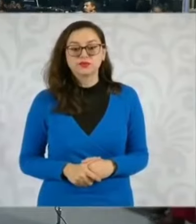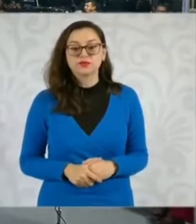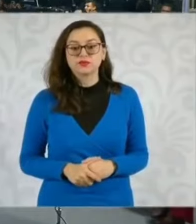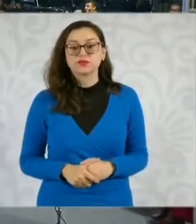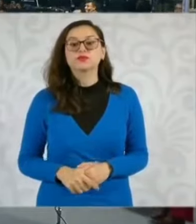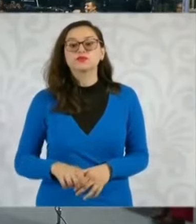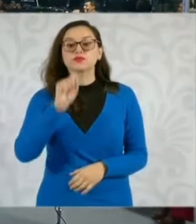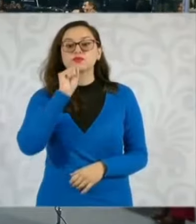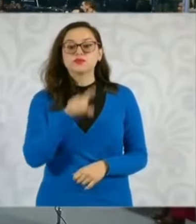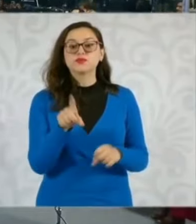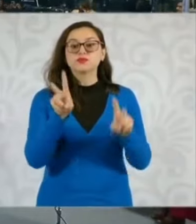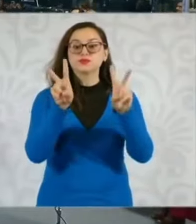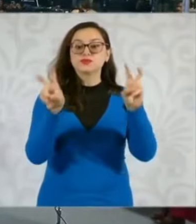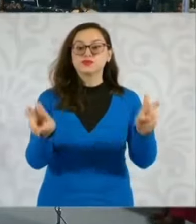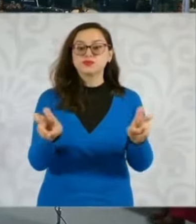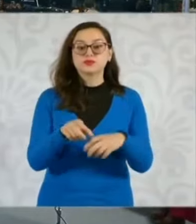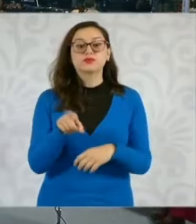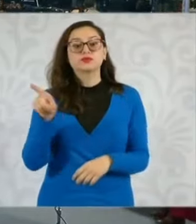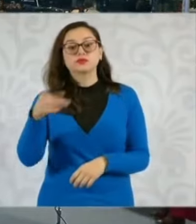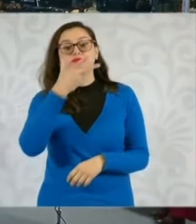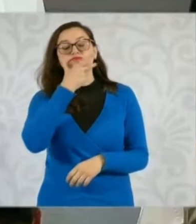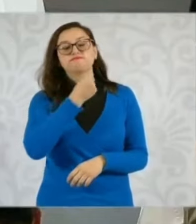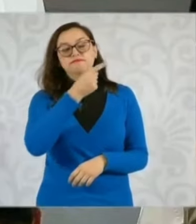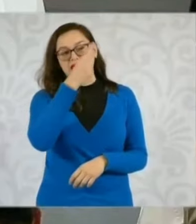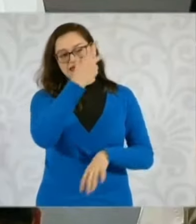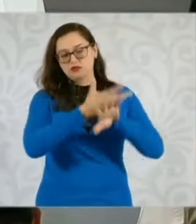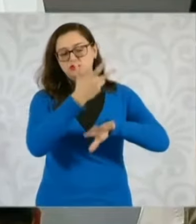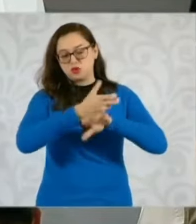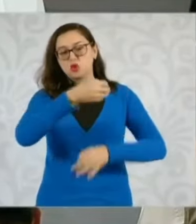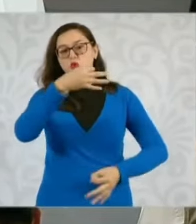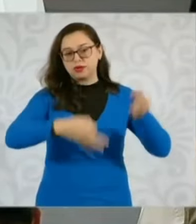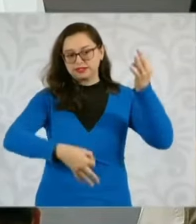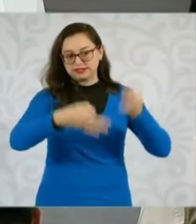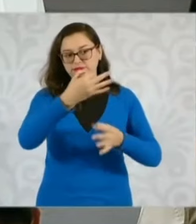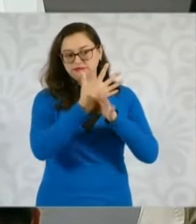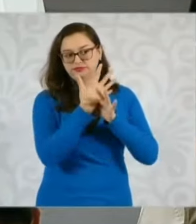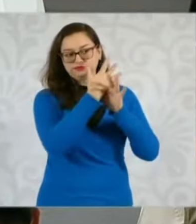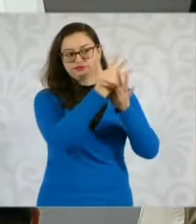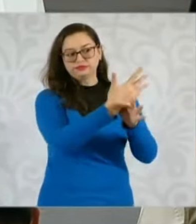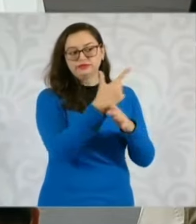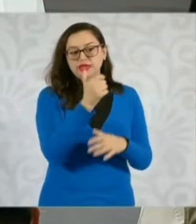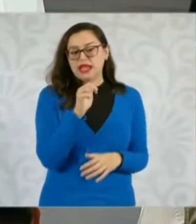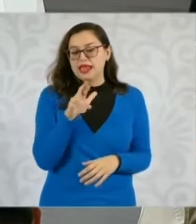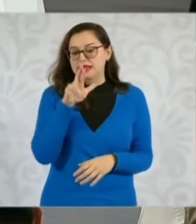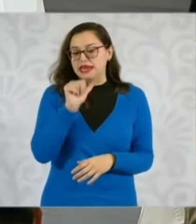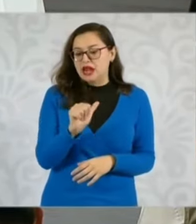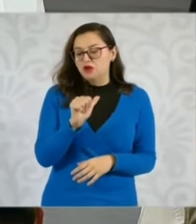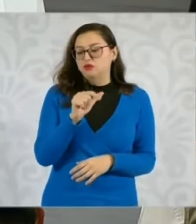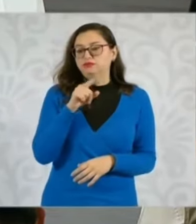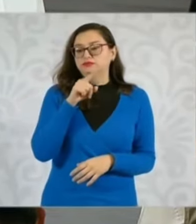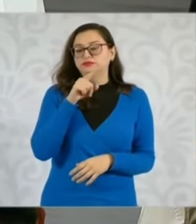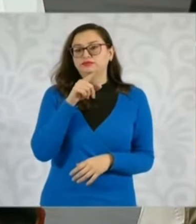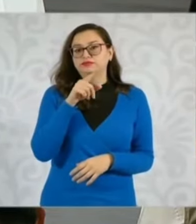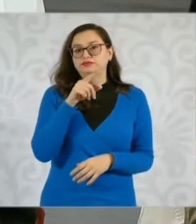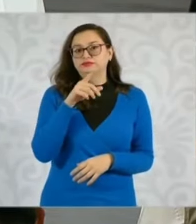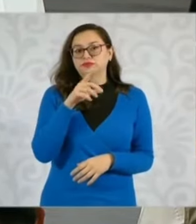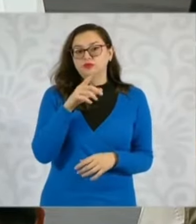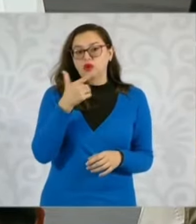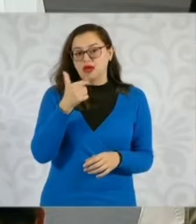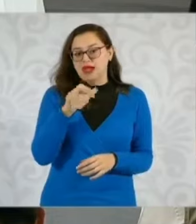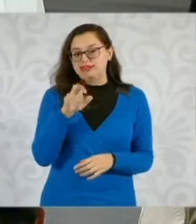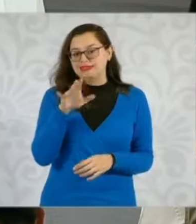Sobre la declaración del juez Brian Cogan, donde dice que Genaro García Luna es peor que el Chapo Guzmán, preguntarle en concreto,